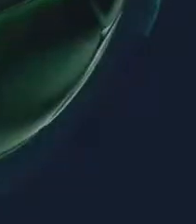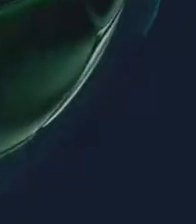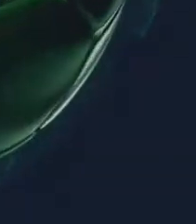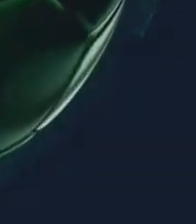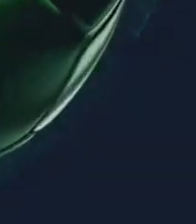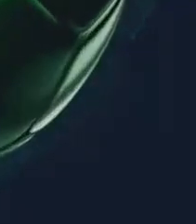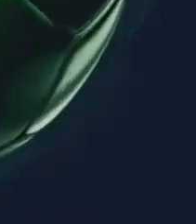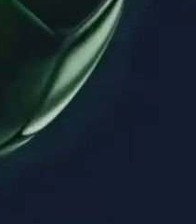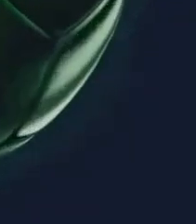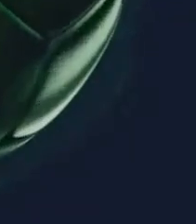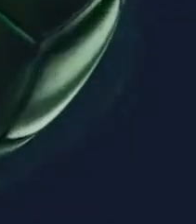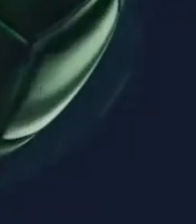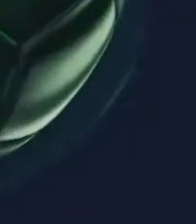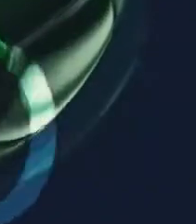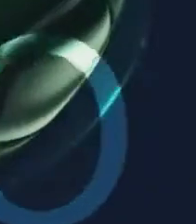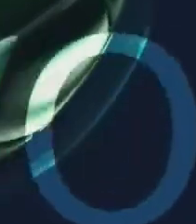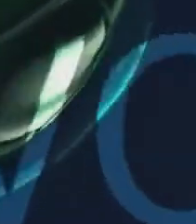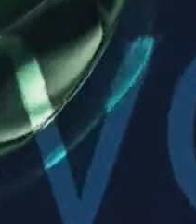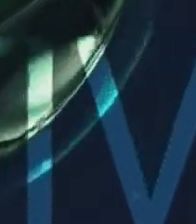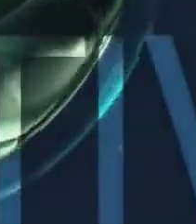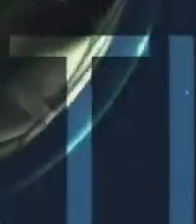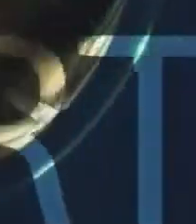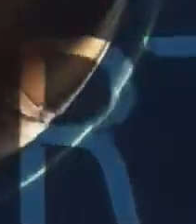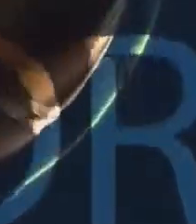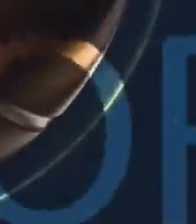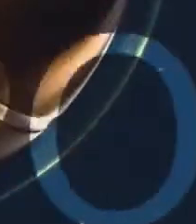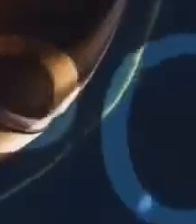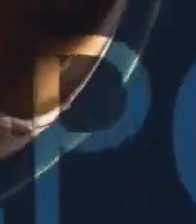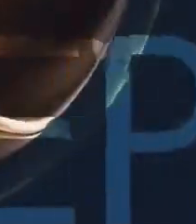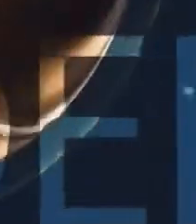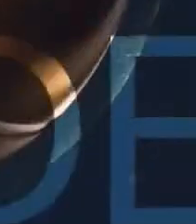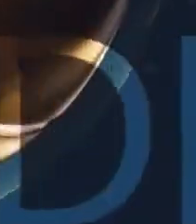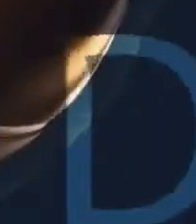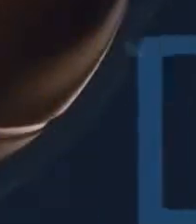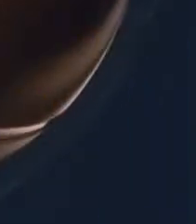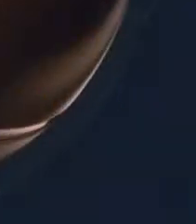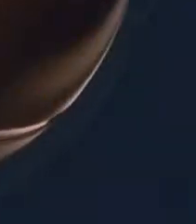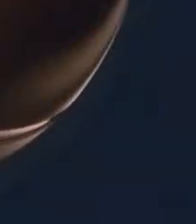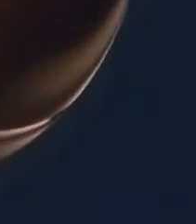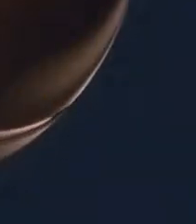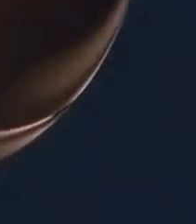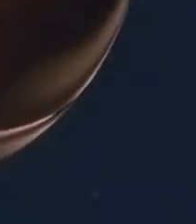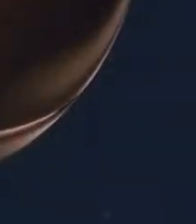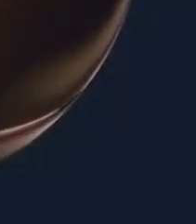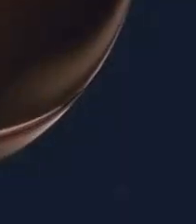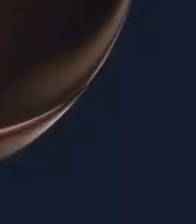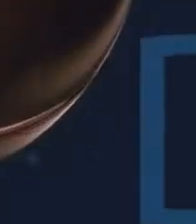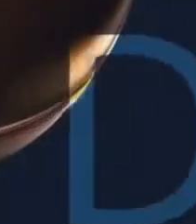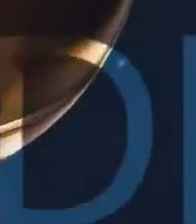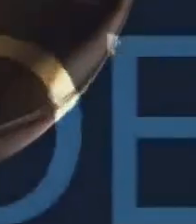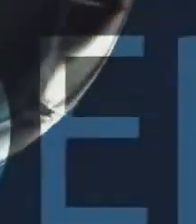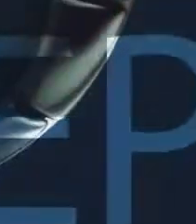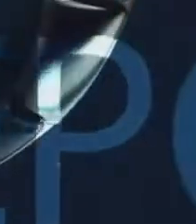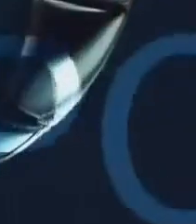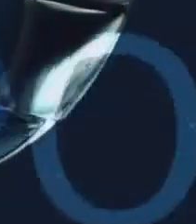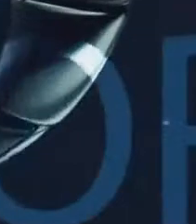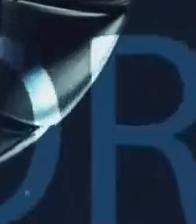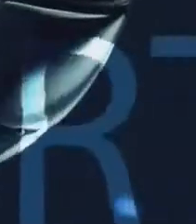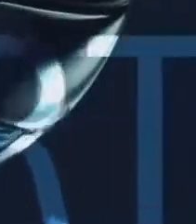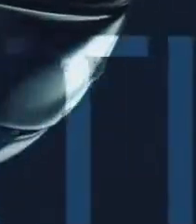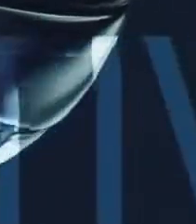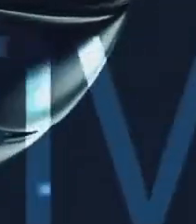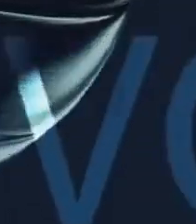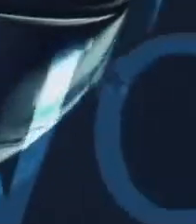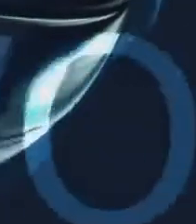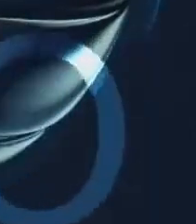Recordemos que este año deja el equipo en el sexto puesto con 23 unidades Se está viendo la alternativa Conversando